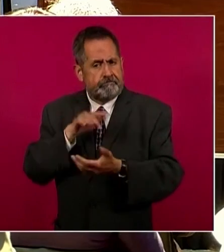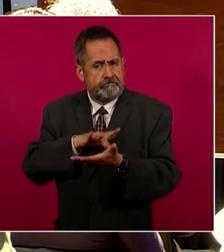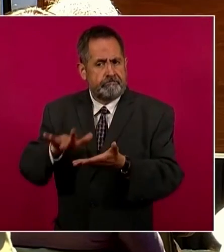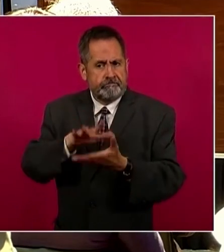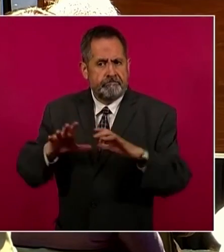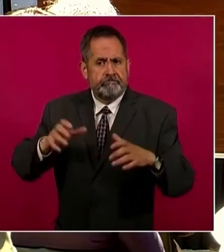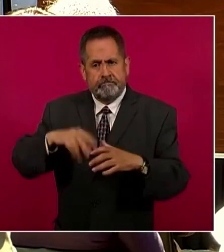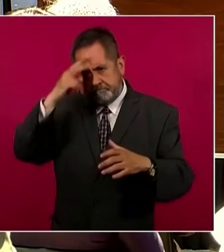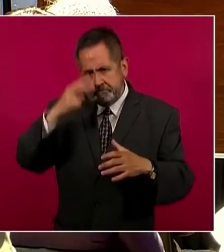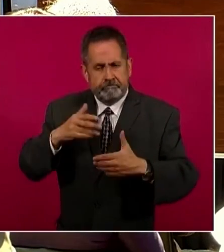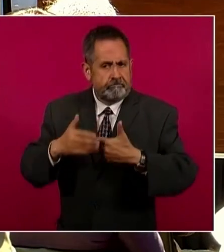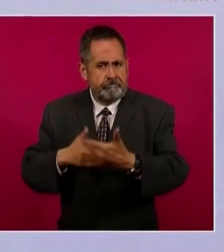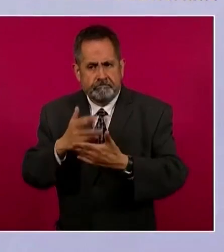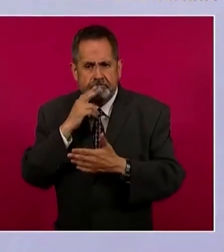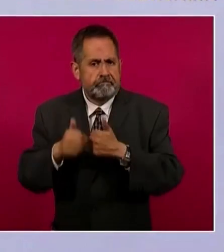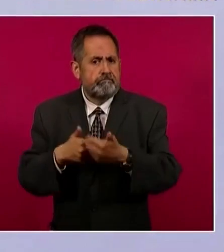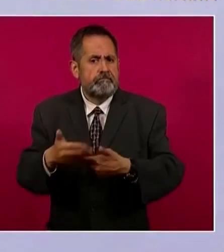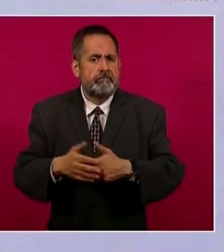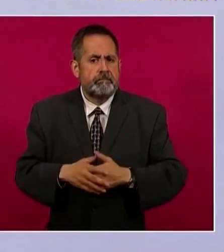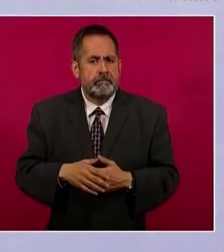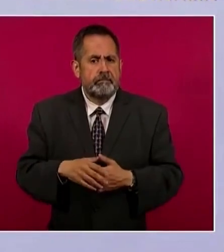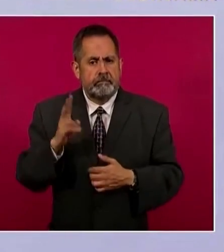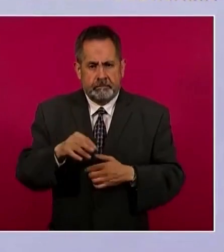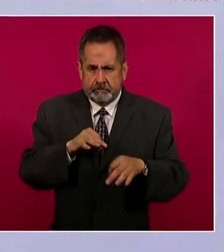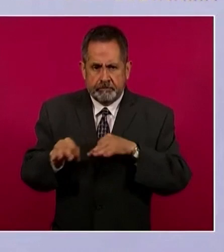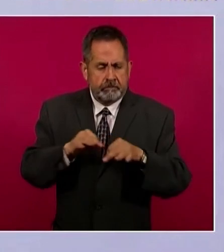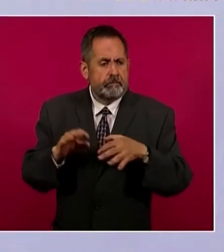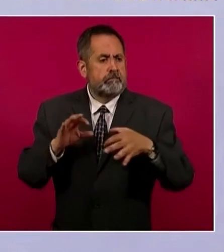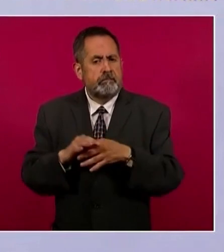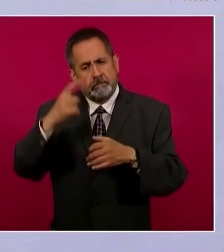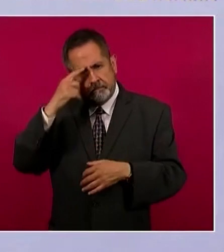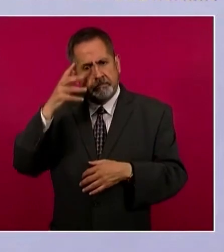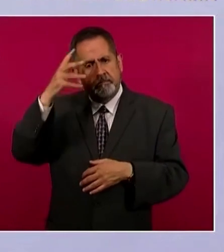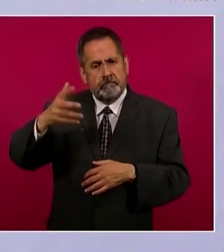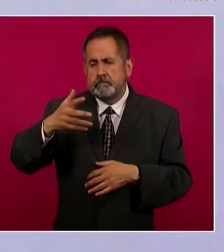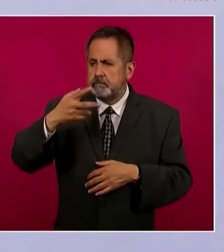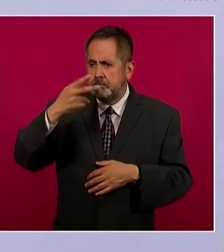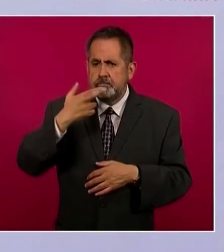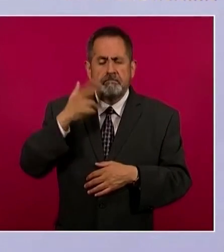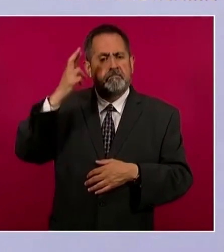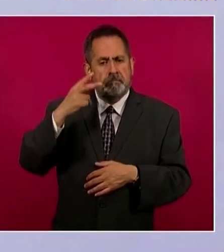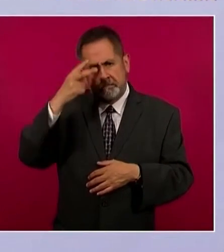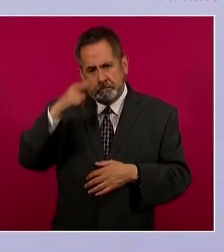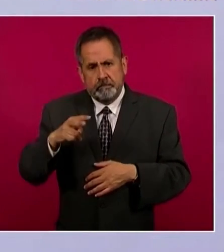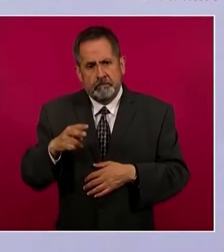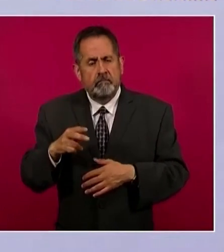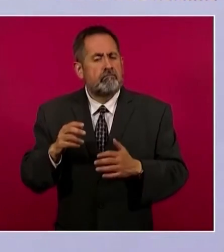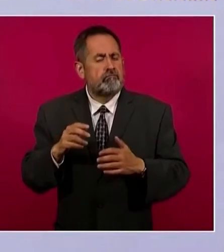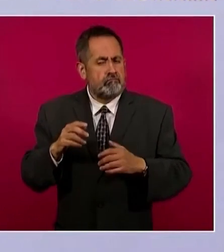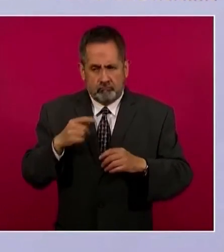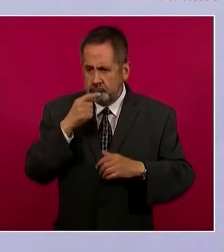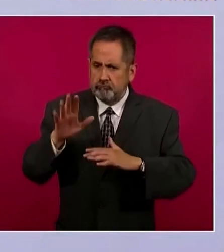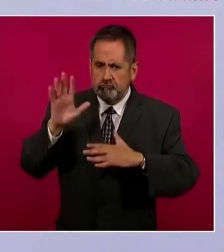México actual. Y desde luego estamos trabajando por tener un mejor México. Y en ese sentido, cuenten con que